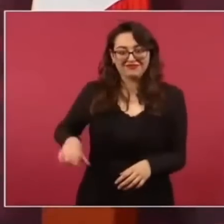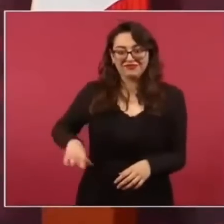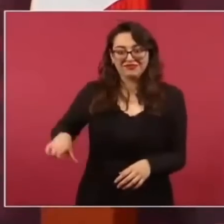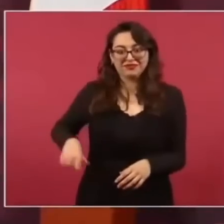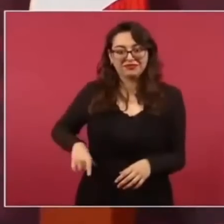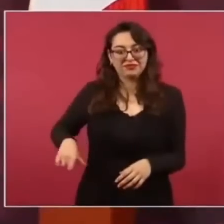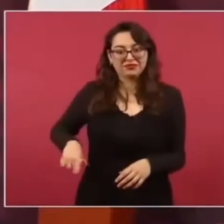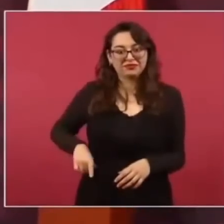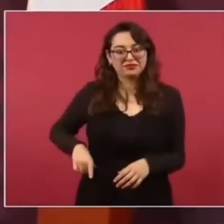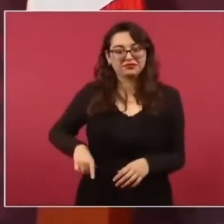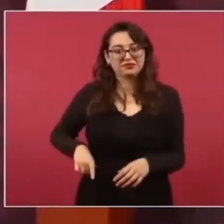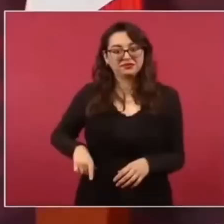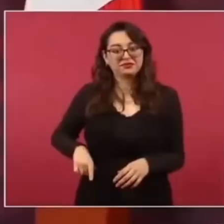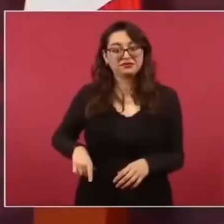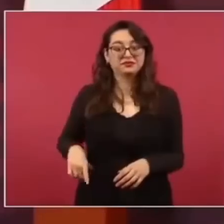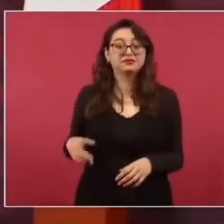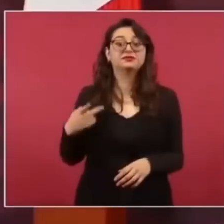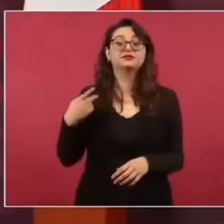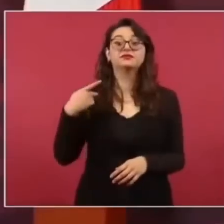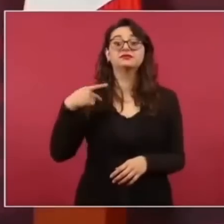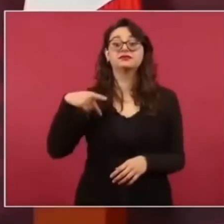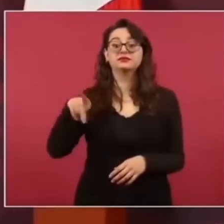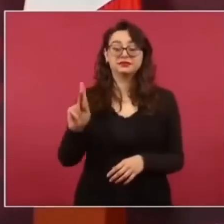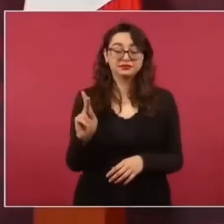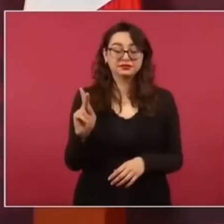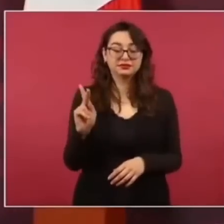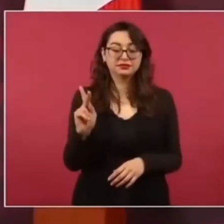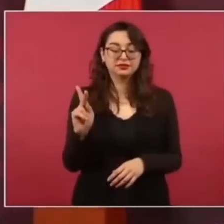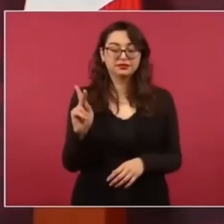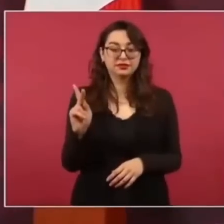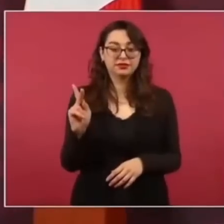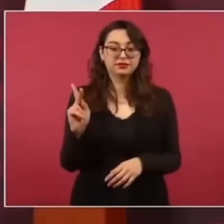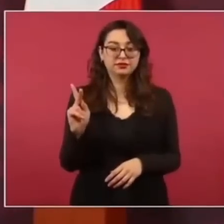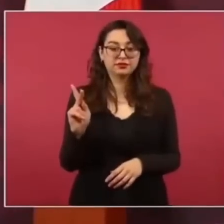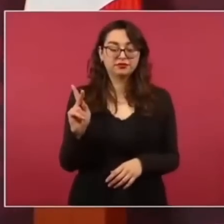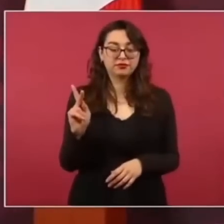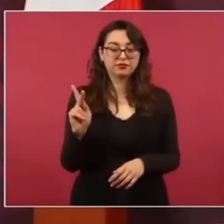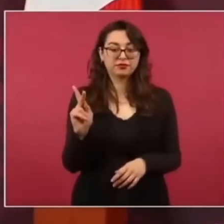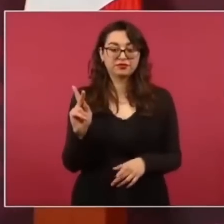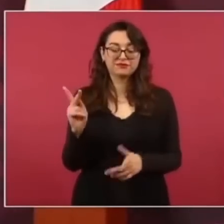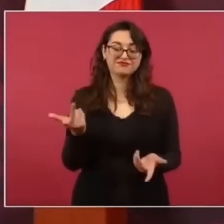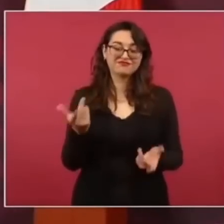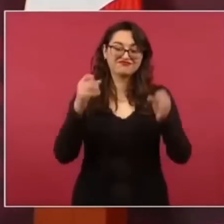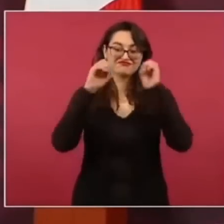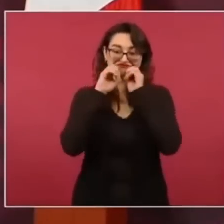Ah, pero como ellos se quedaron